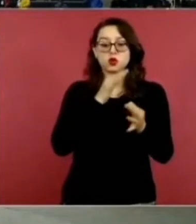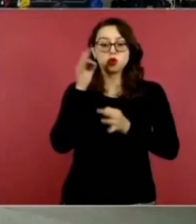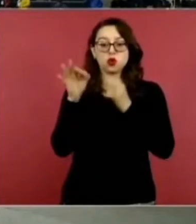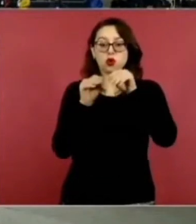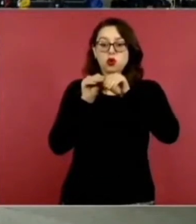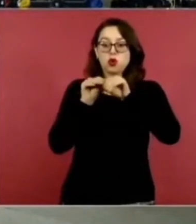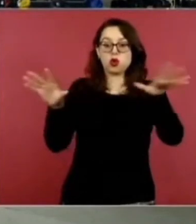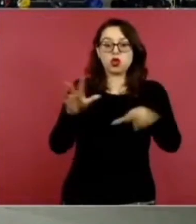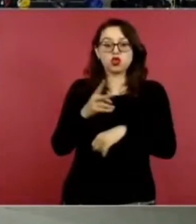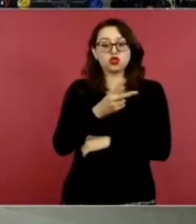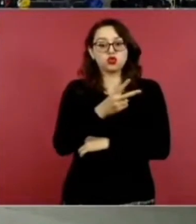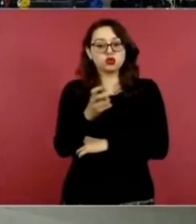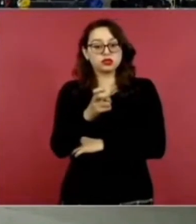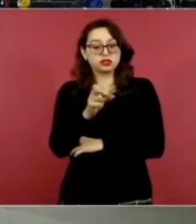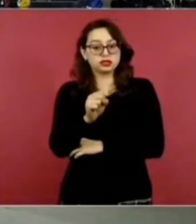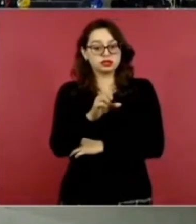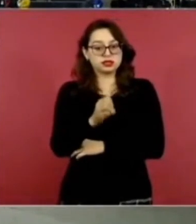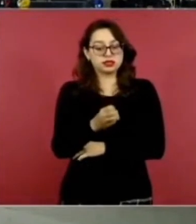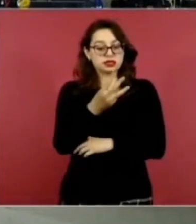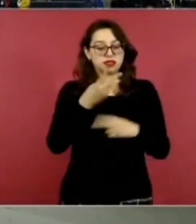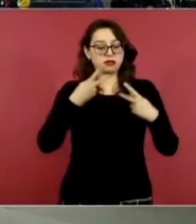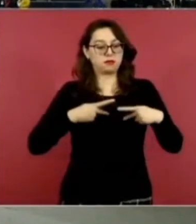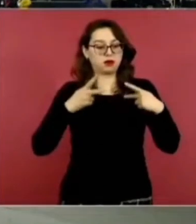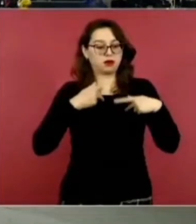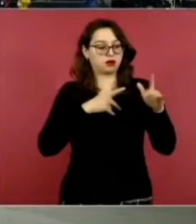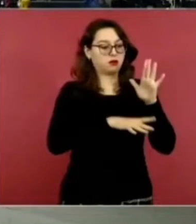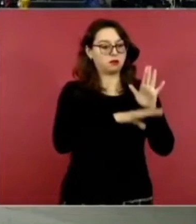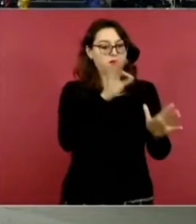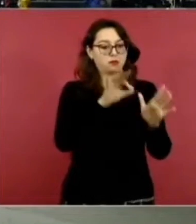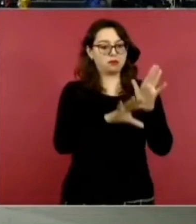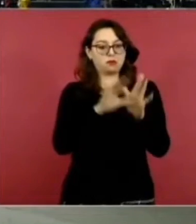263 personas. Sí, pero todavía el de hoy.